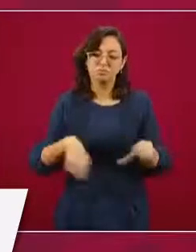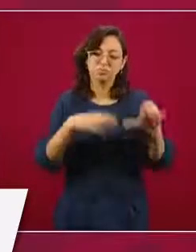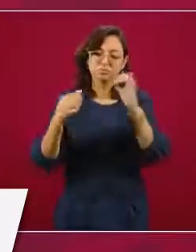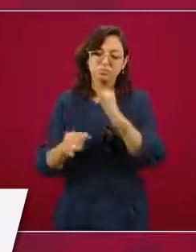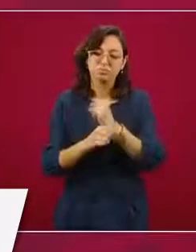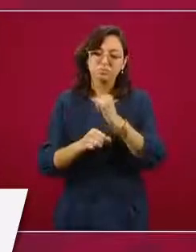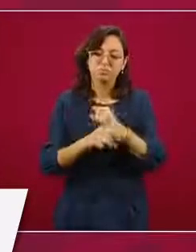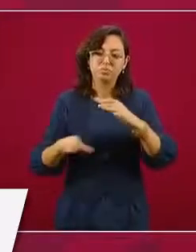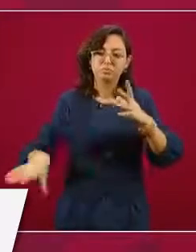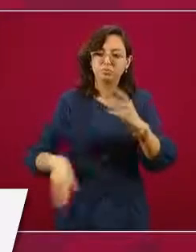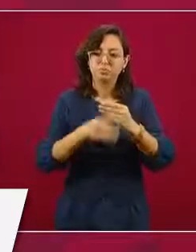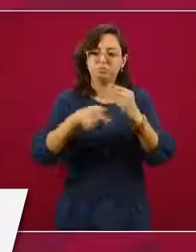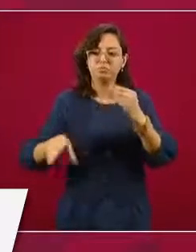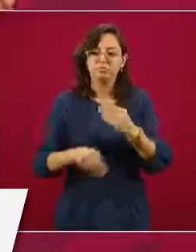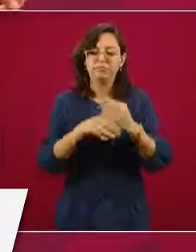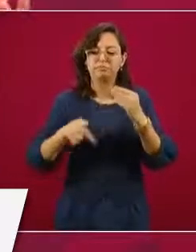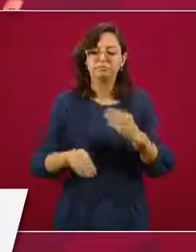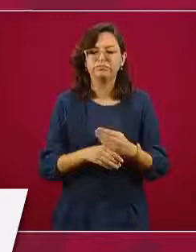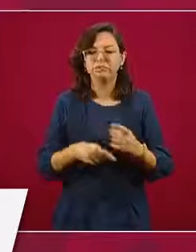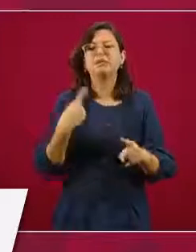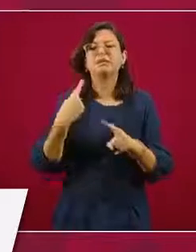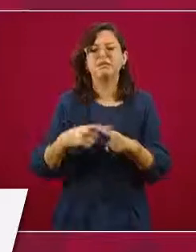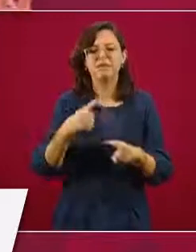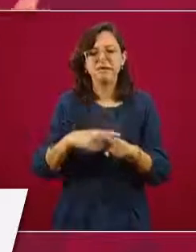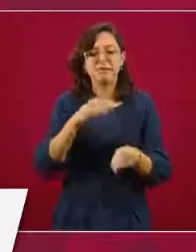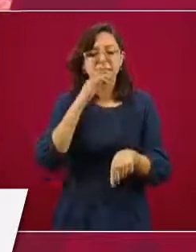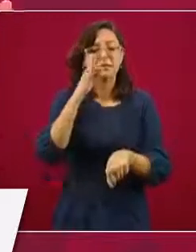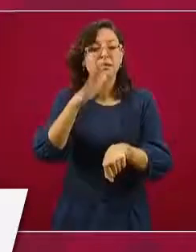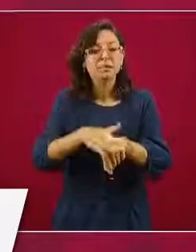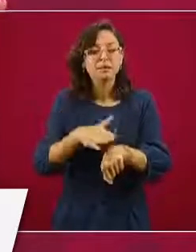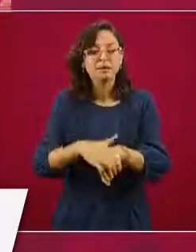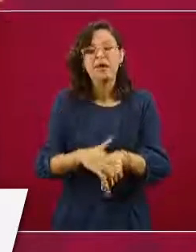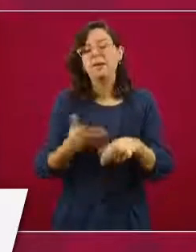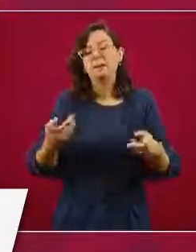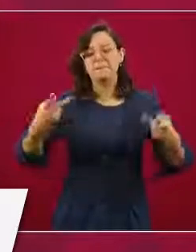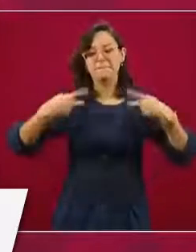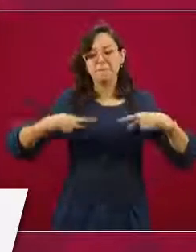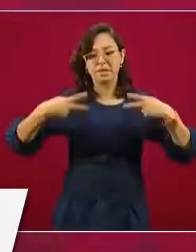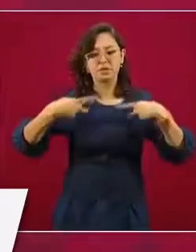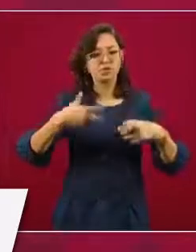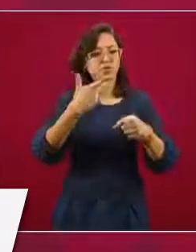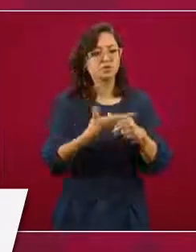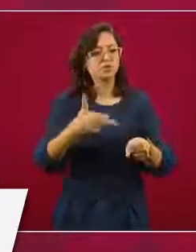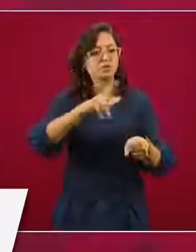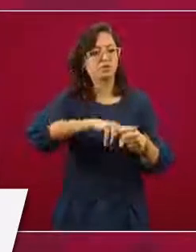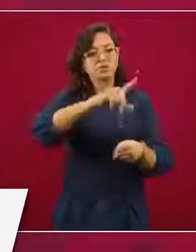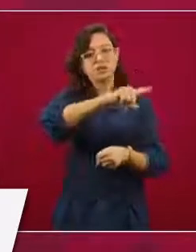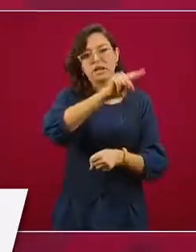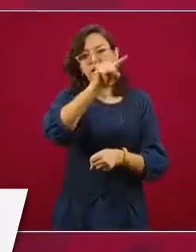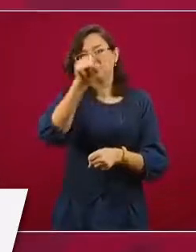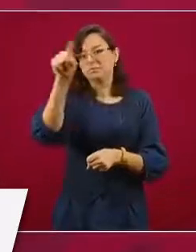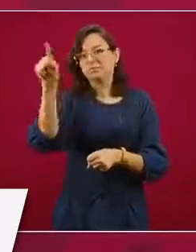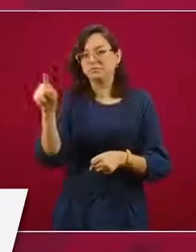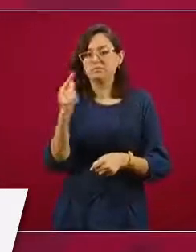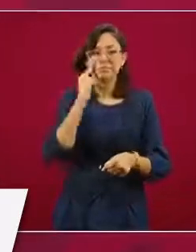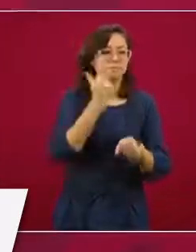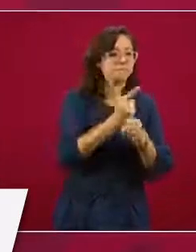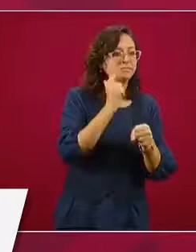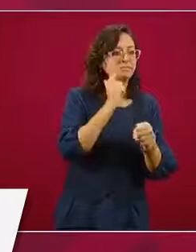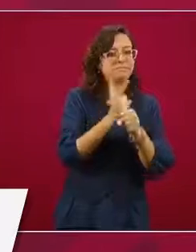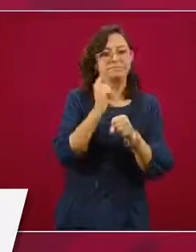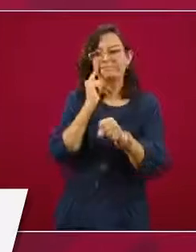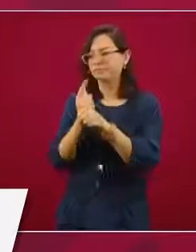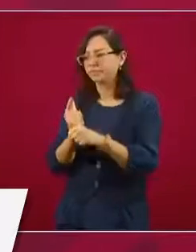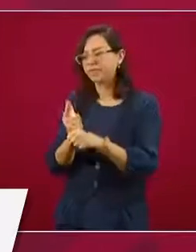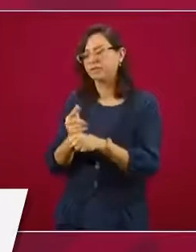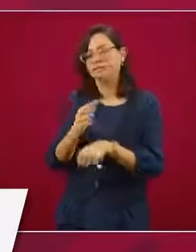personas informantes, las y los trabajadores de la salud en cada una de las unidades de salud que están en toda